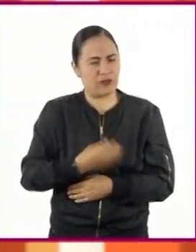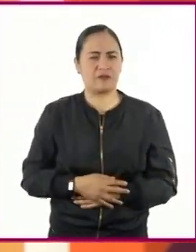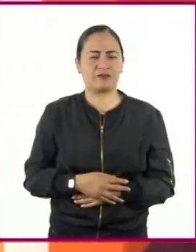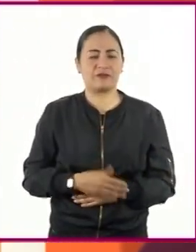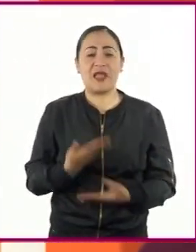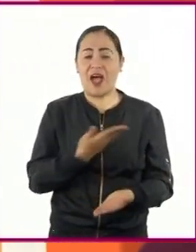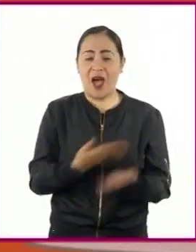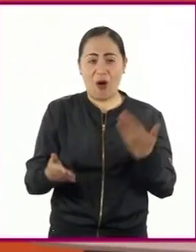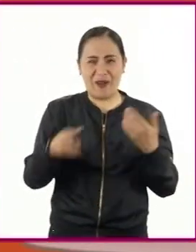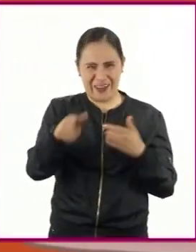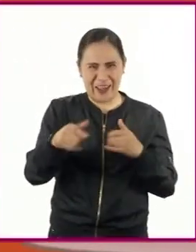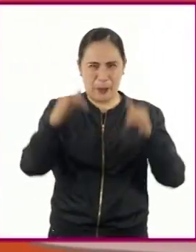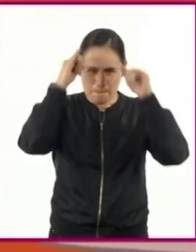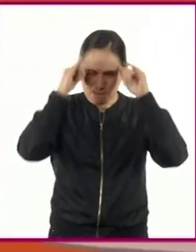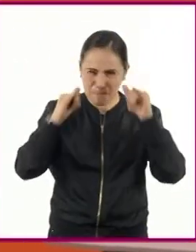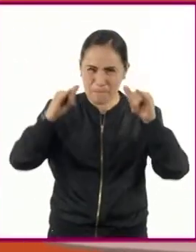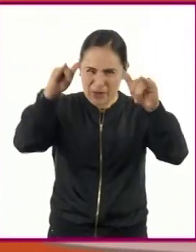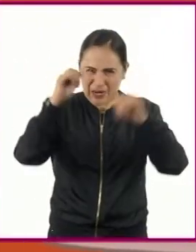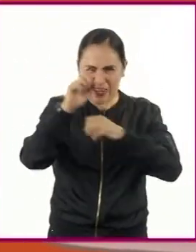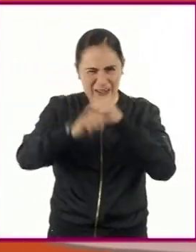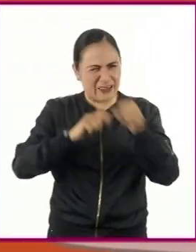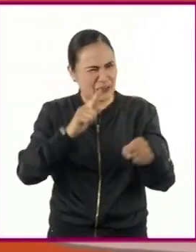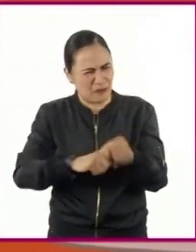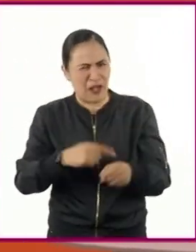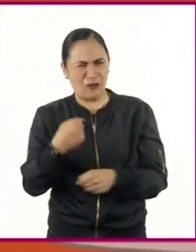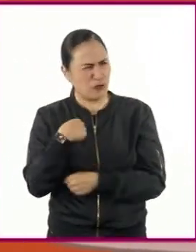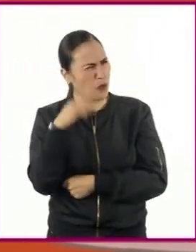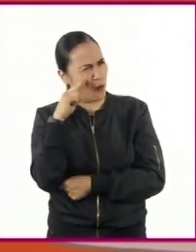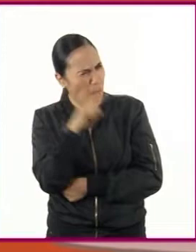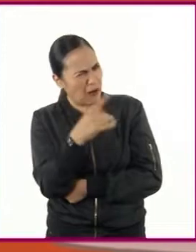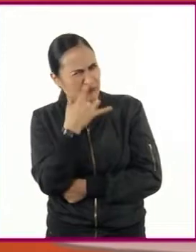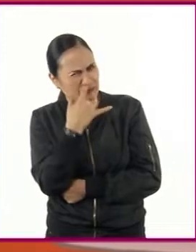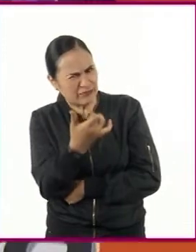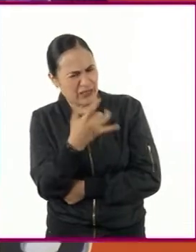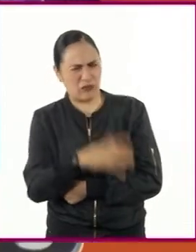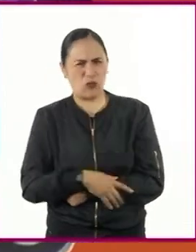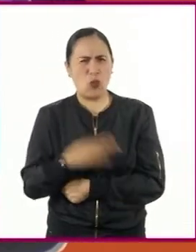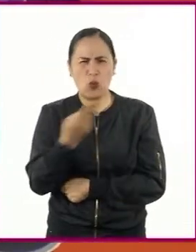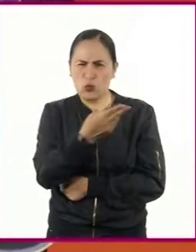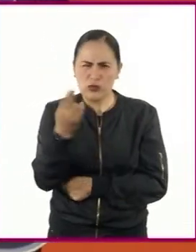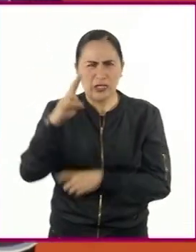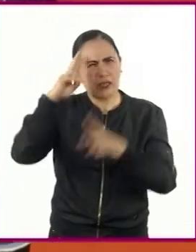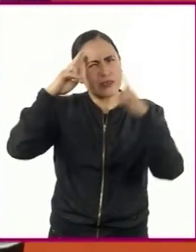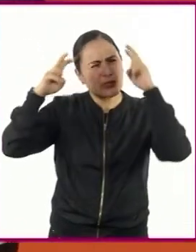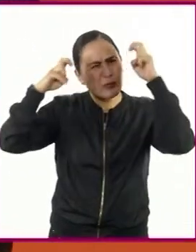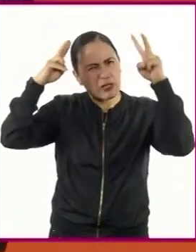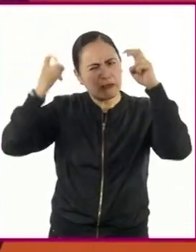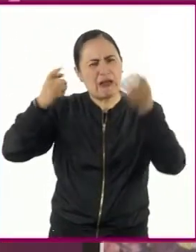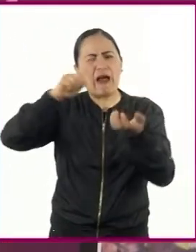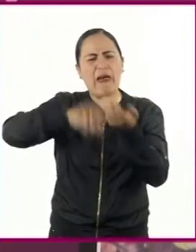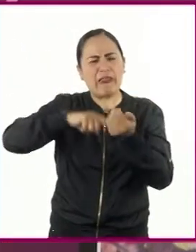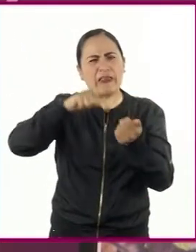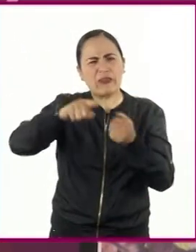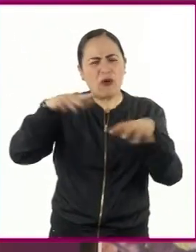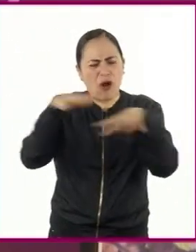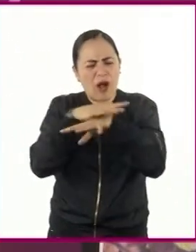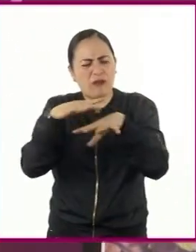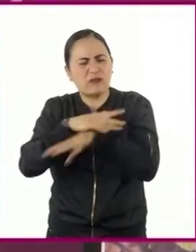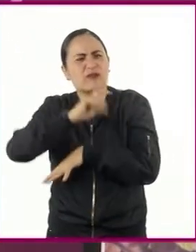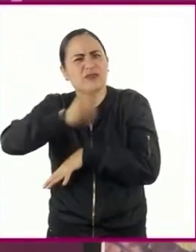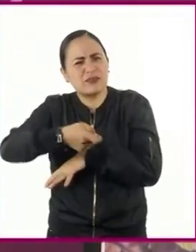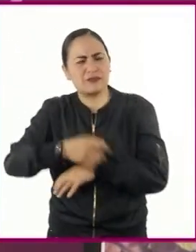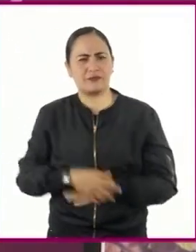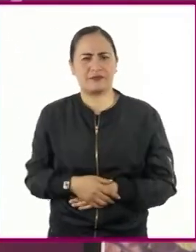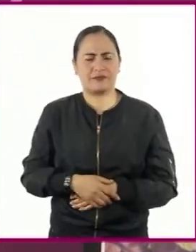yo no le veo algo de raro a simple vista. ¿Se imaginan qué pudo ser modificado genéticamente en ellas? Los animales